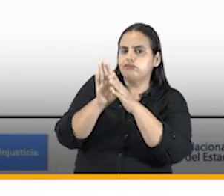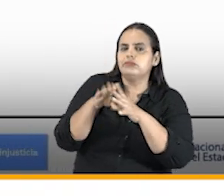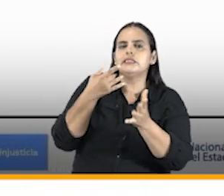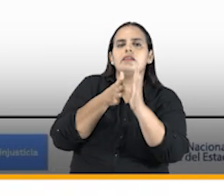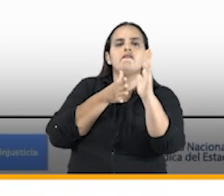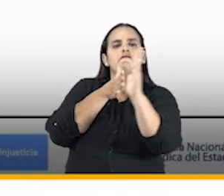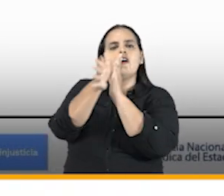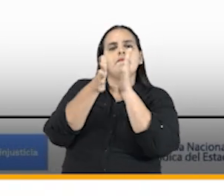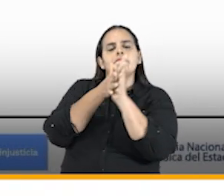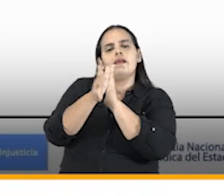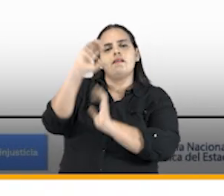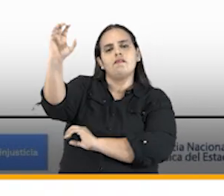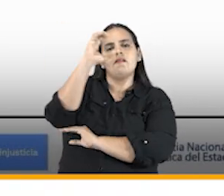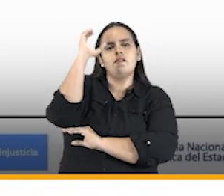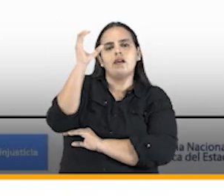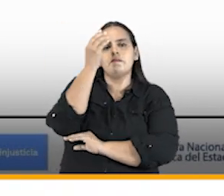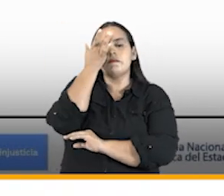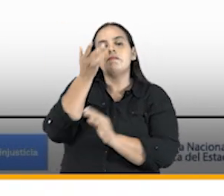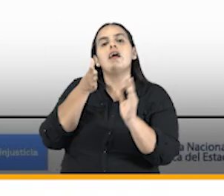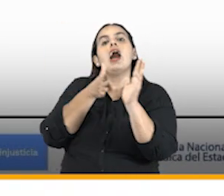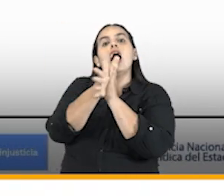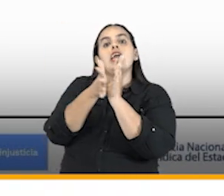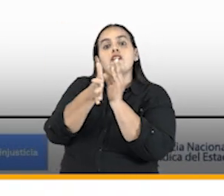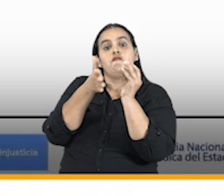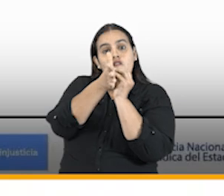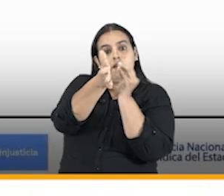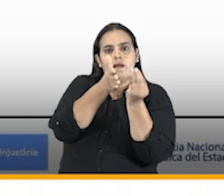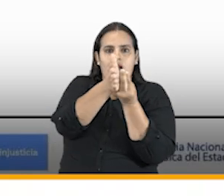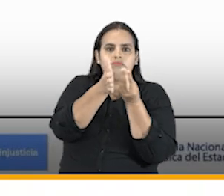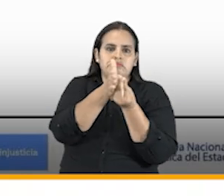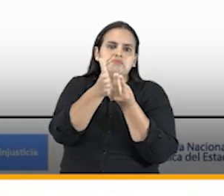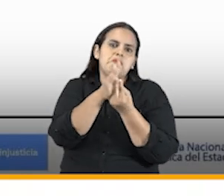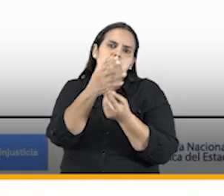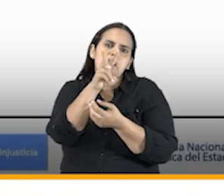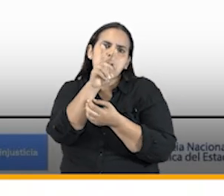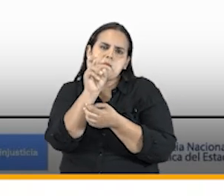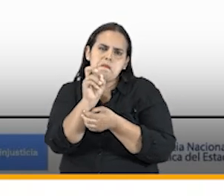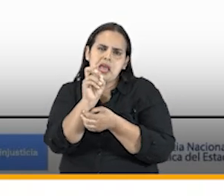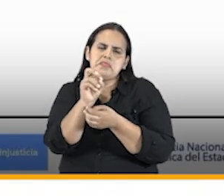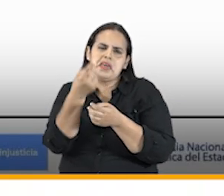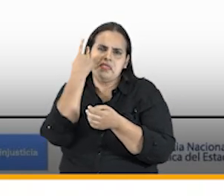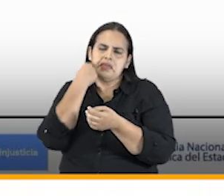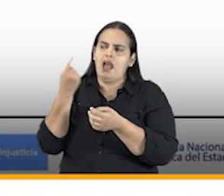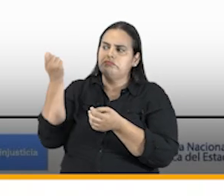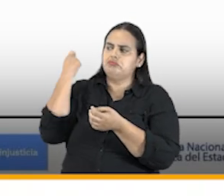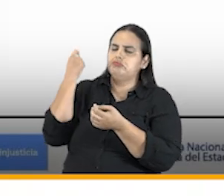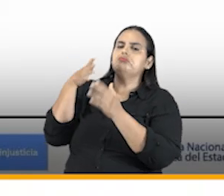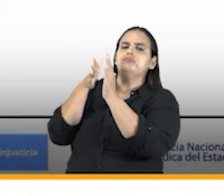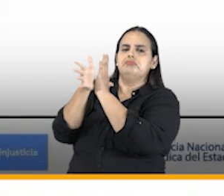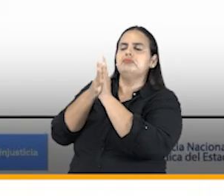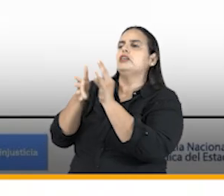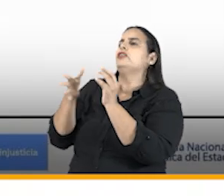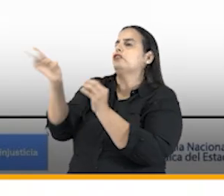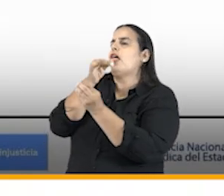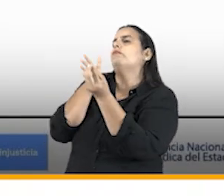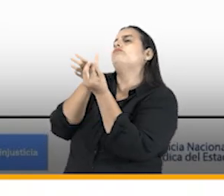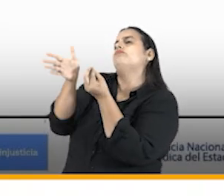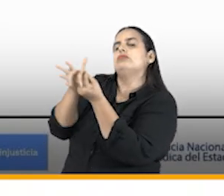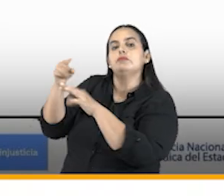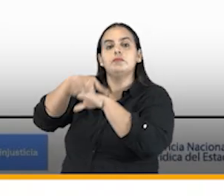que fue presentado hace menos de 20 días ante la Corte Penal Internacional donde todas las entidades